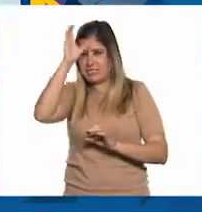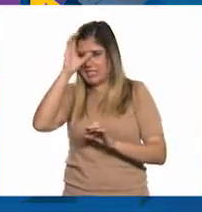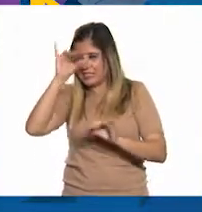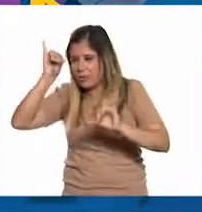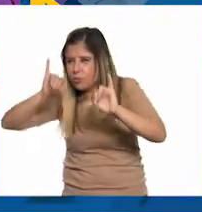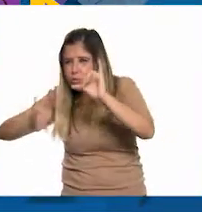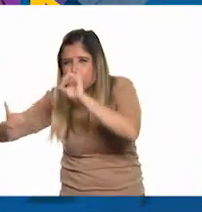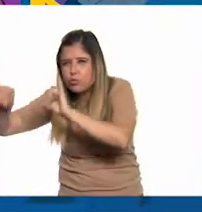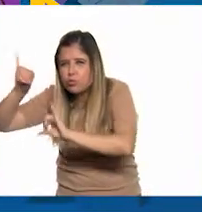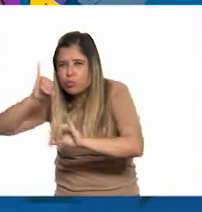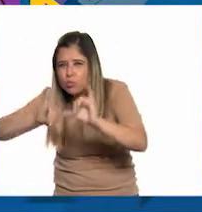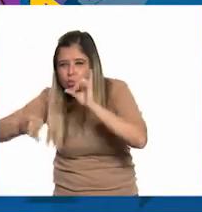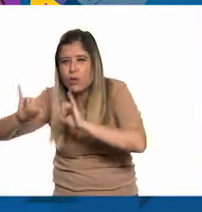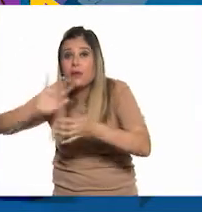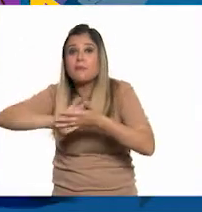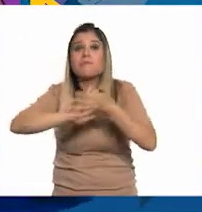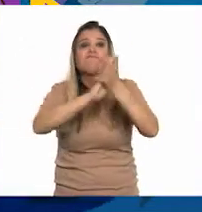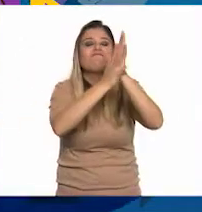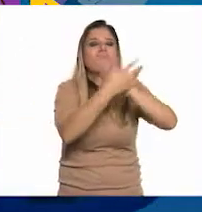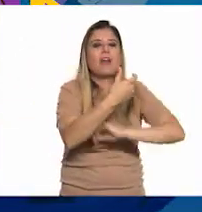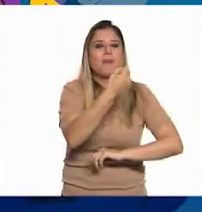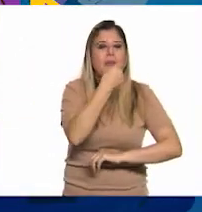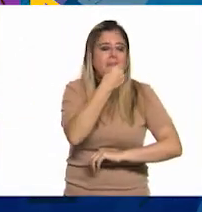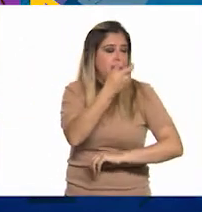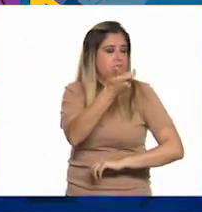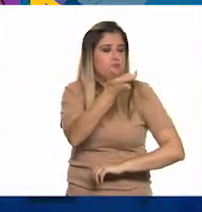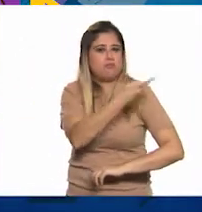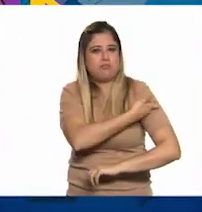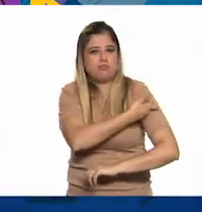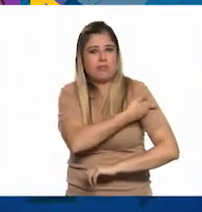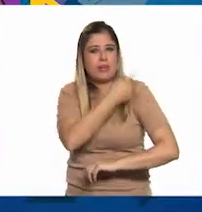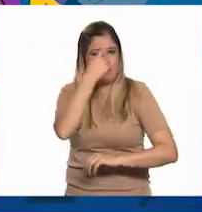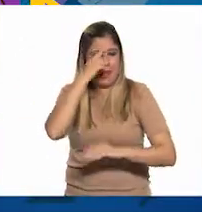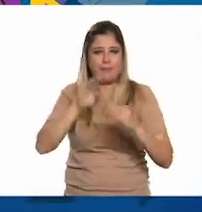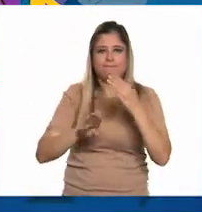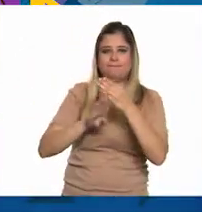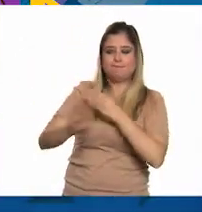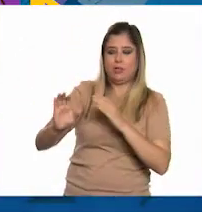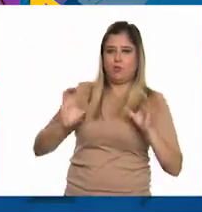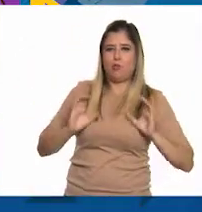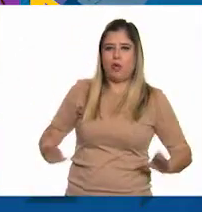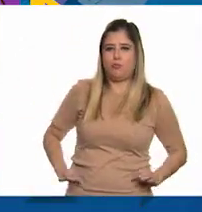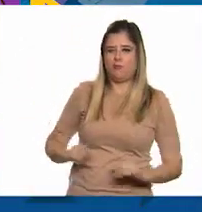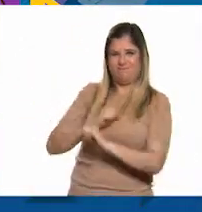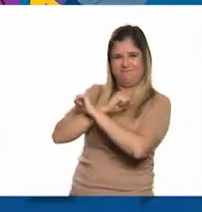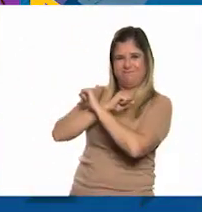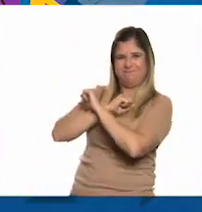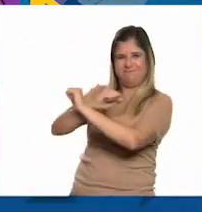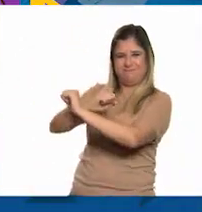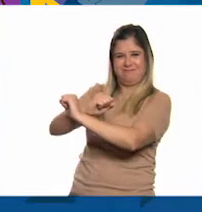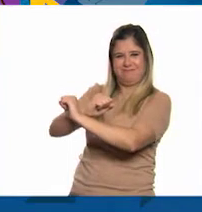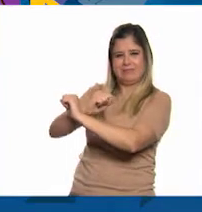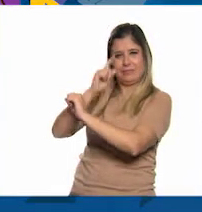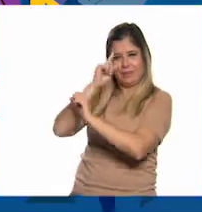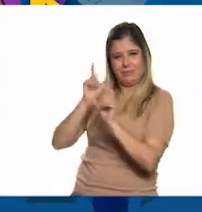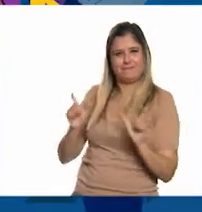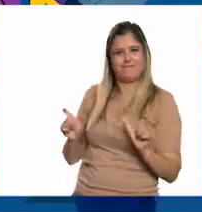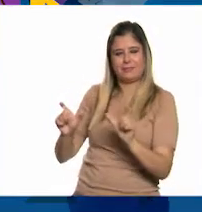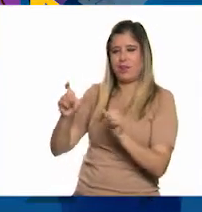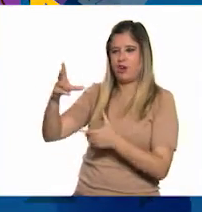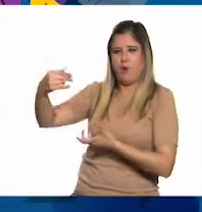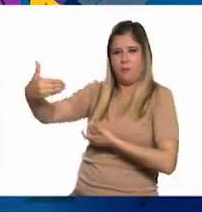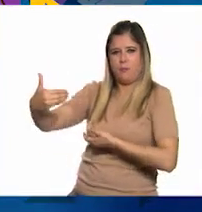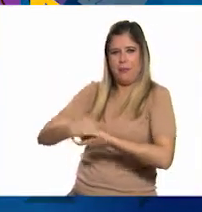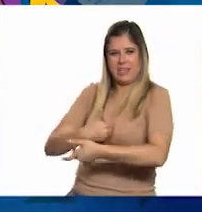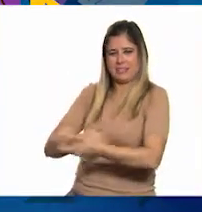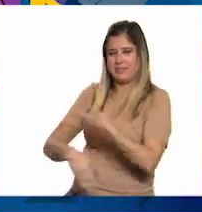y convertidos en el medicamento que al administrarse pondrá en alerta nuestro sistema inmune el cual activa las defensas que identifican